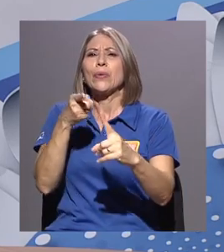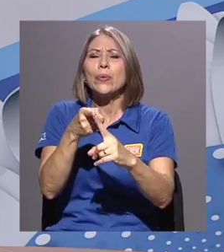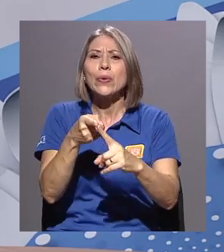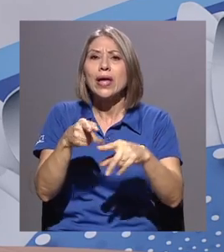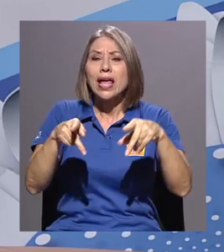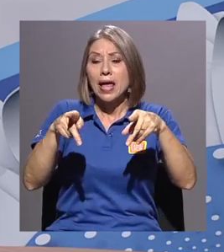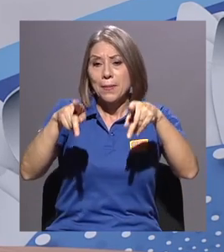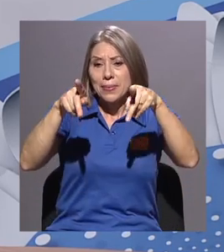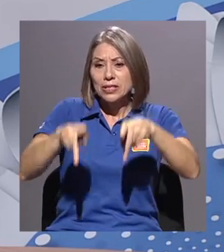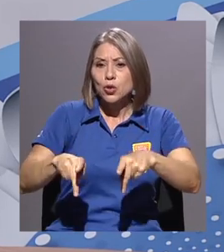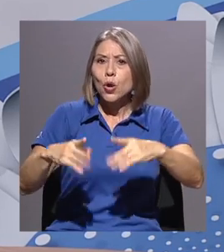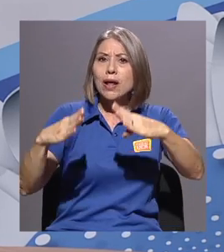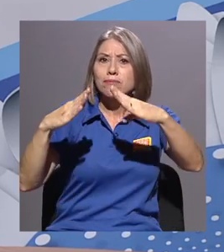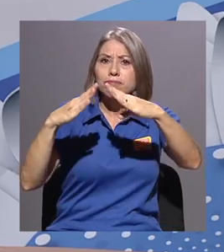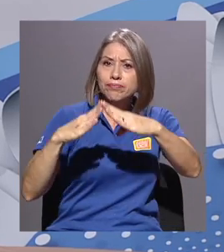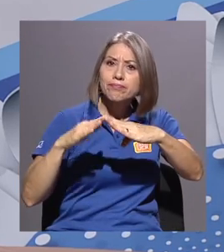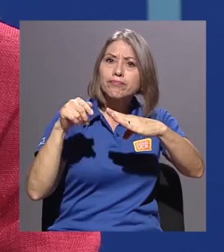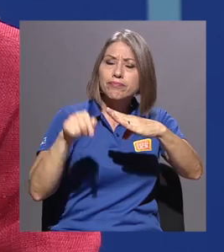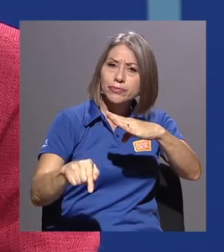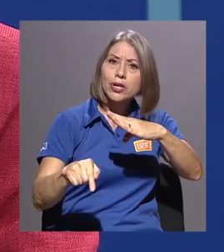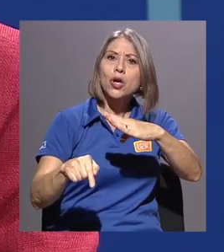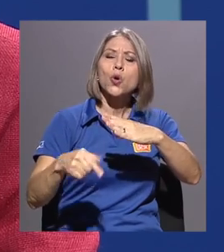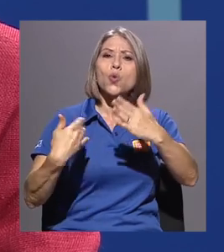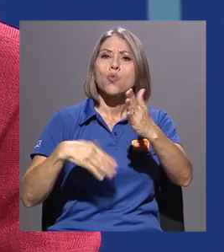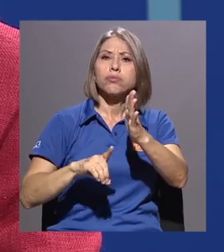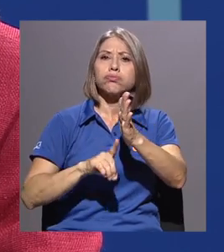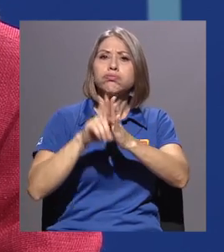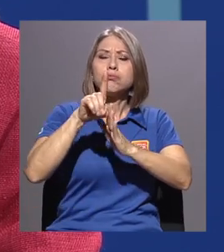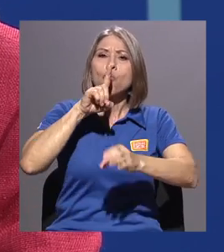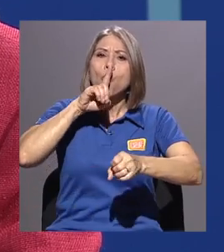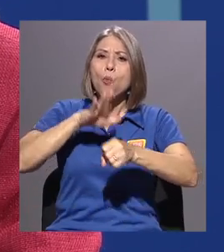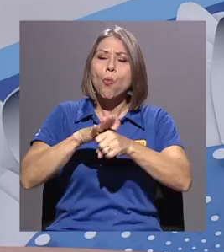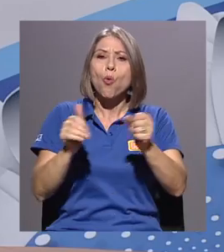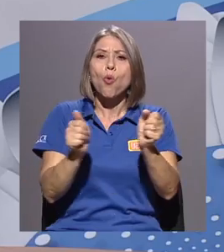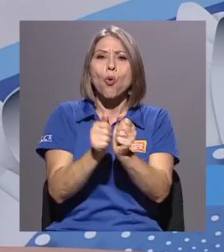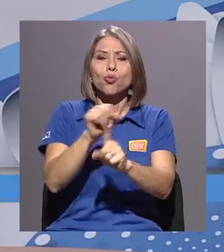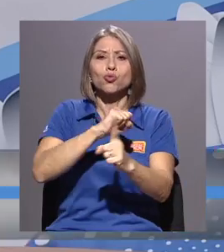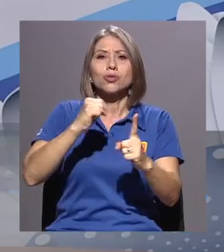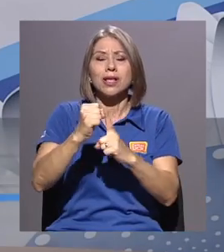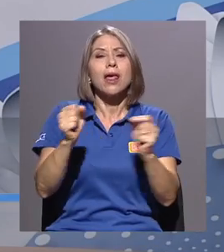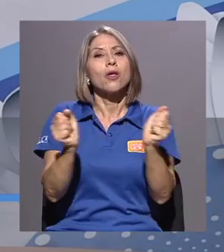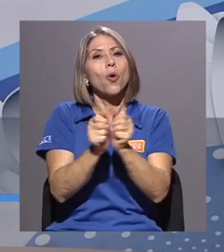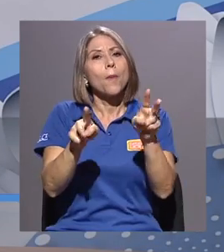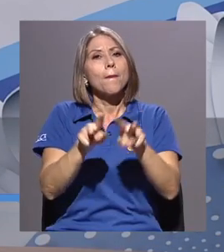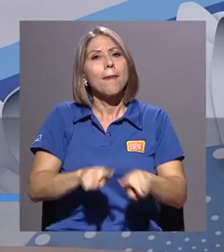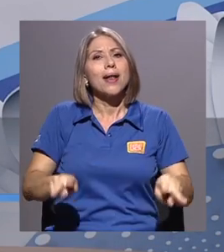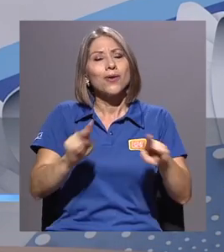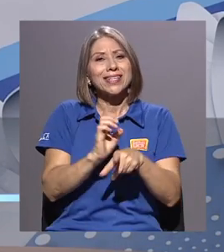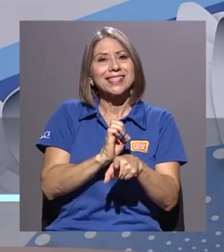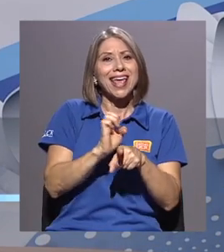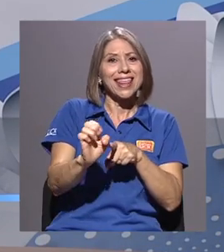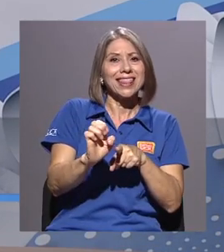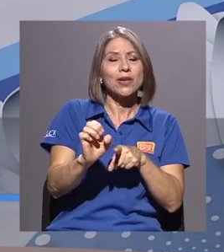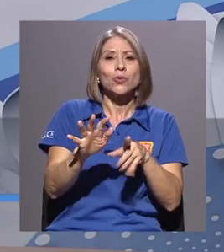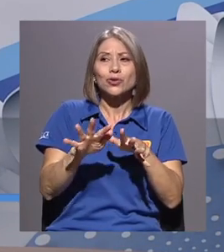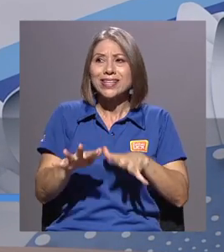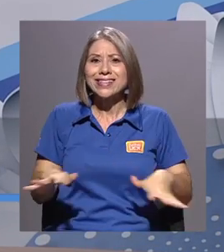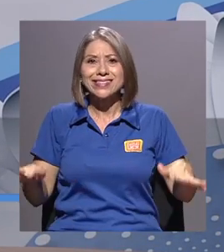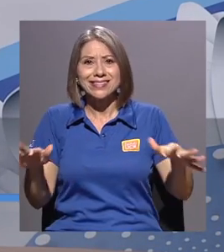ciudadano comprometido con la sociedad, con los valores éticos y estéticos que trascienden su